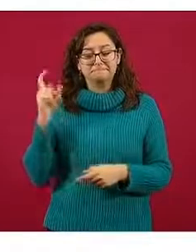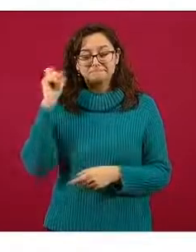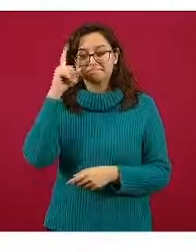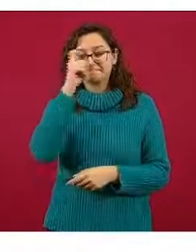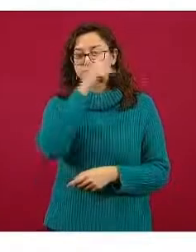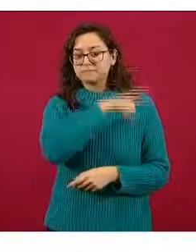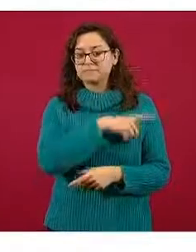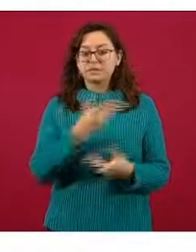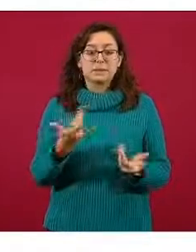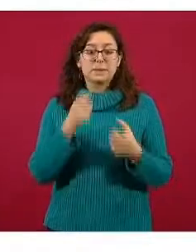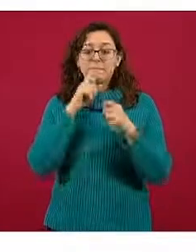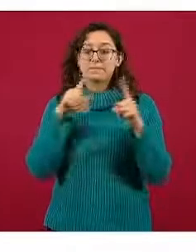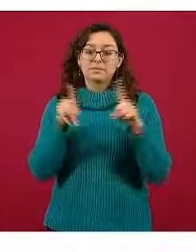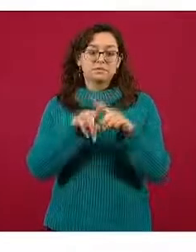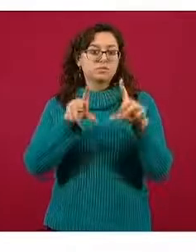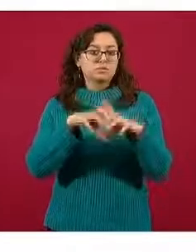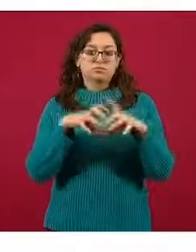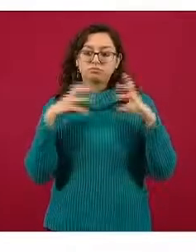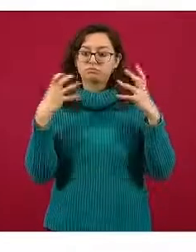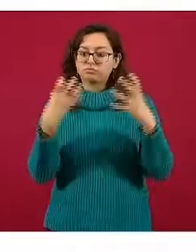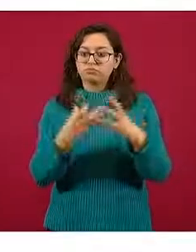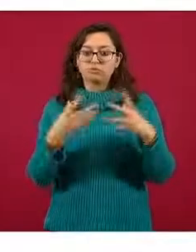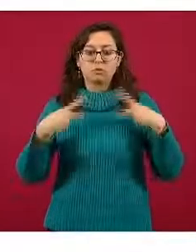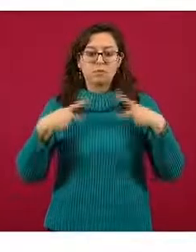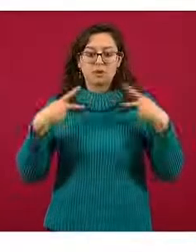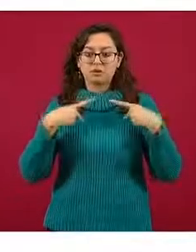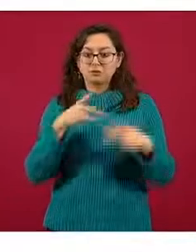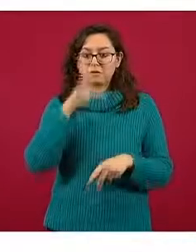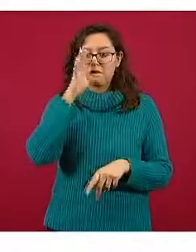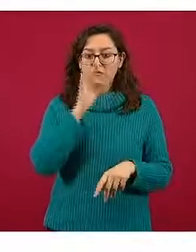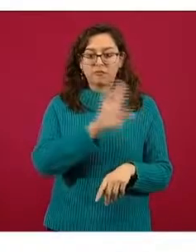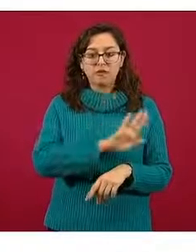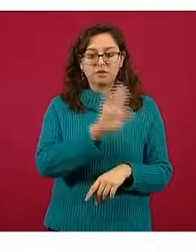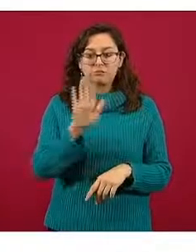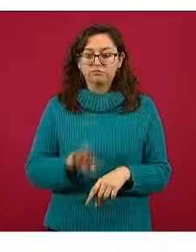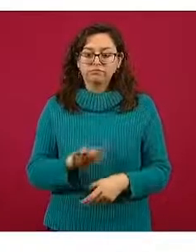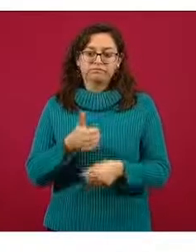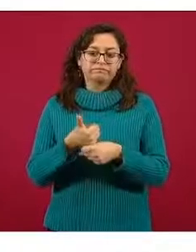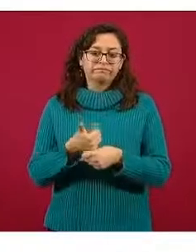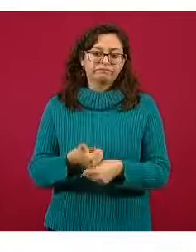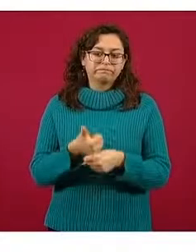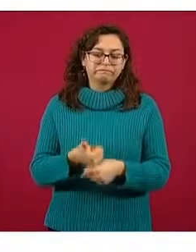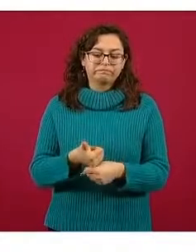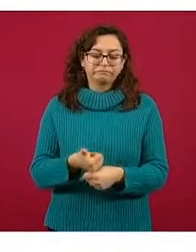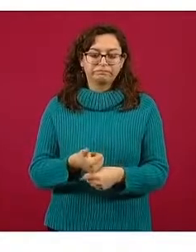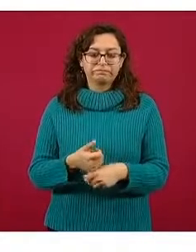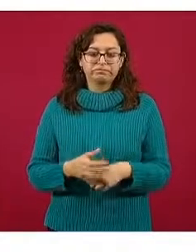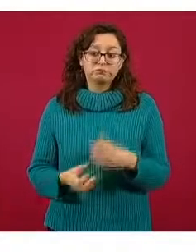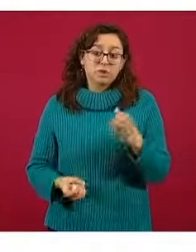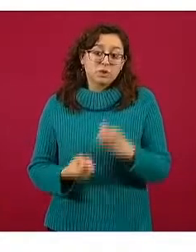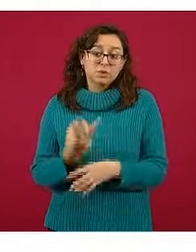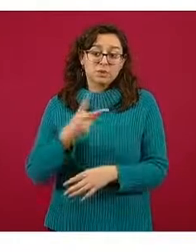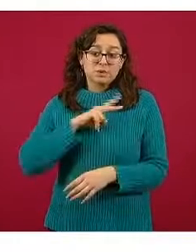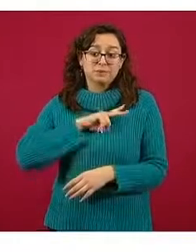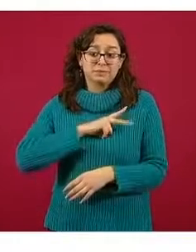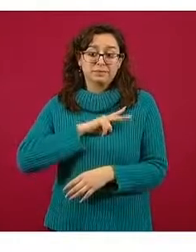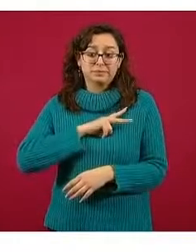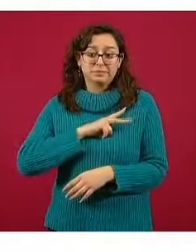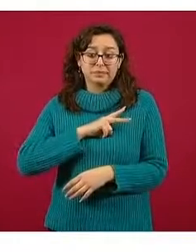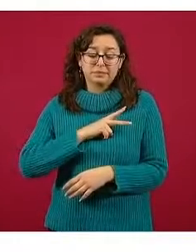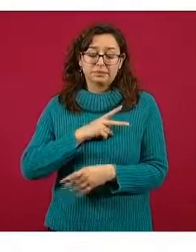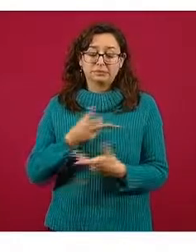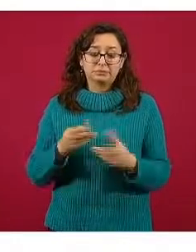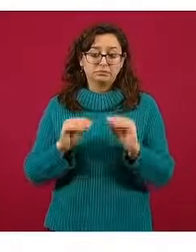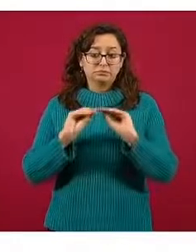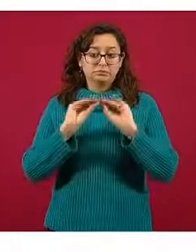que en todo el mundo se ha vivido por el ingreso de este virus nuevo a nuestro